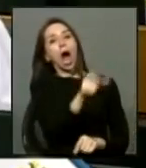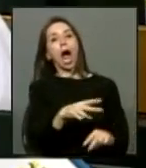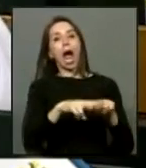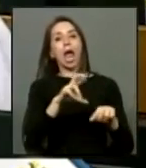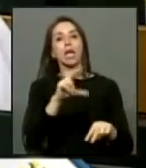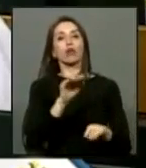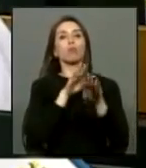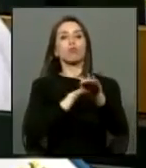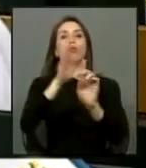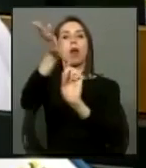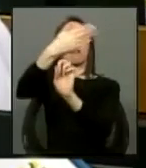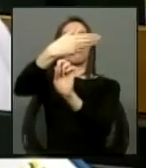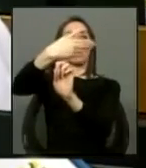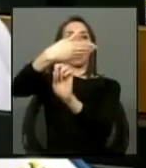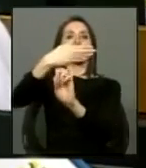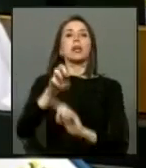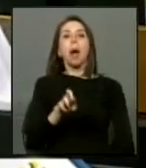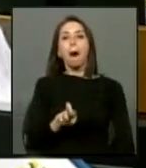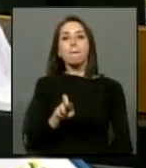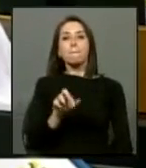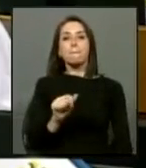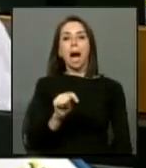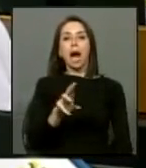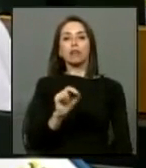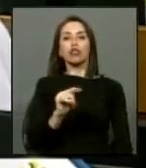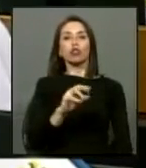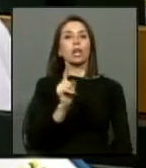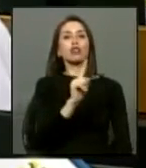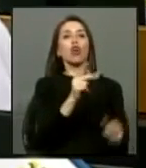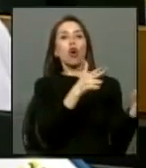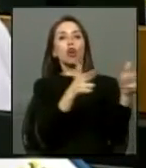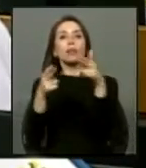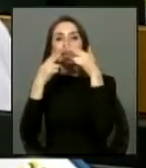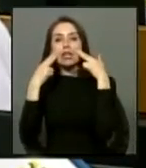patriotas y no son terroristas de Estado